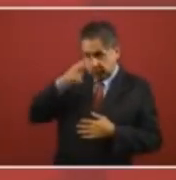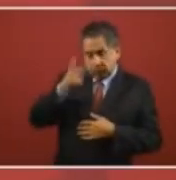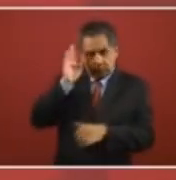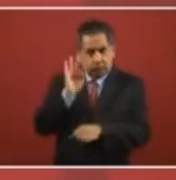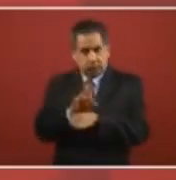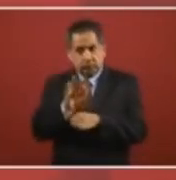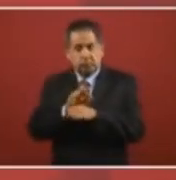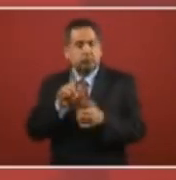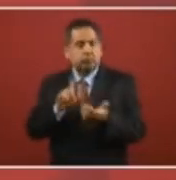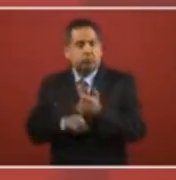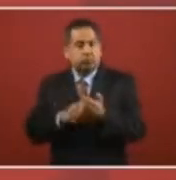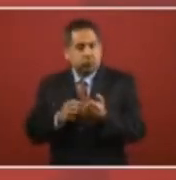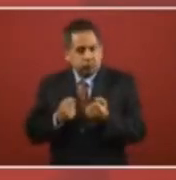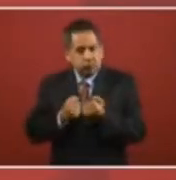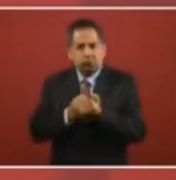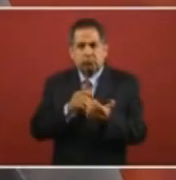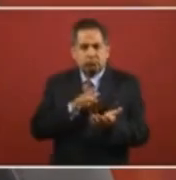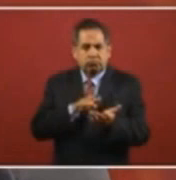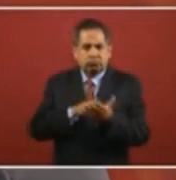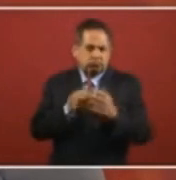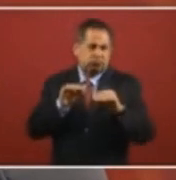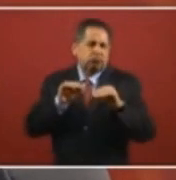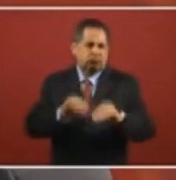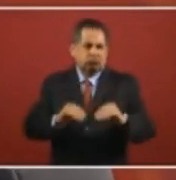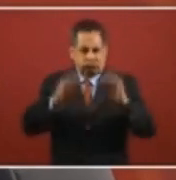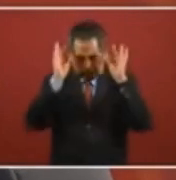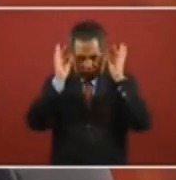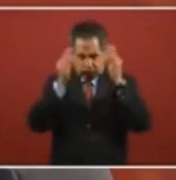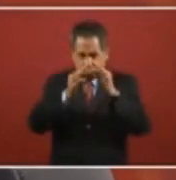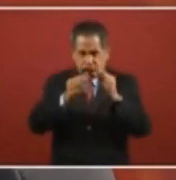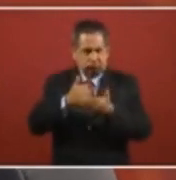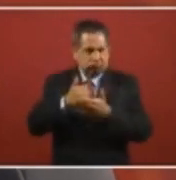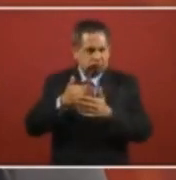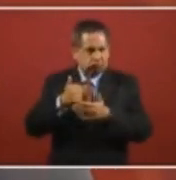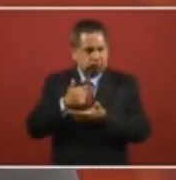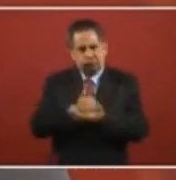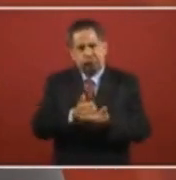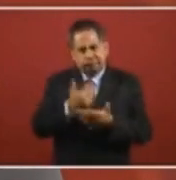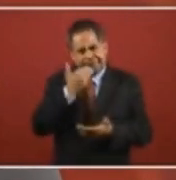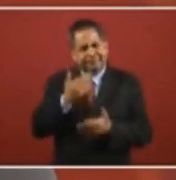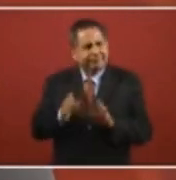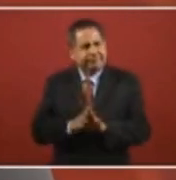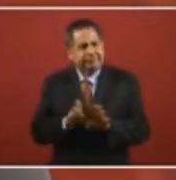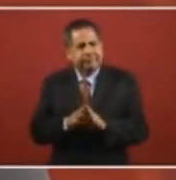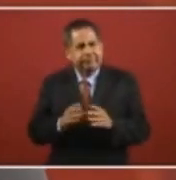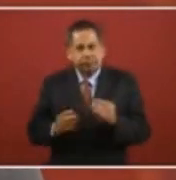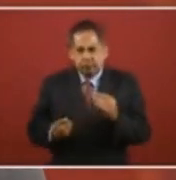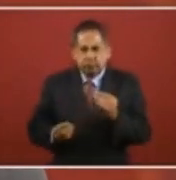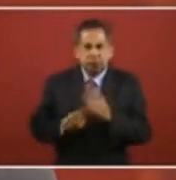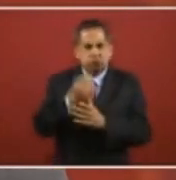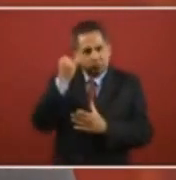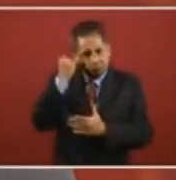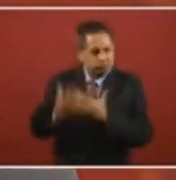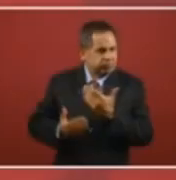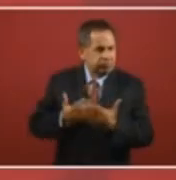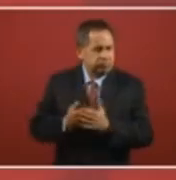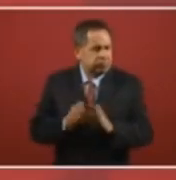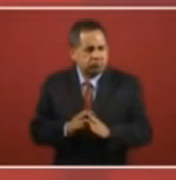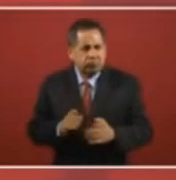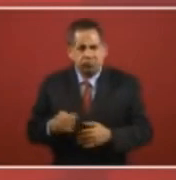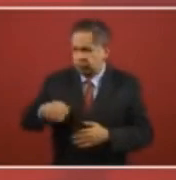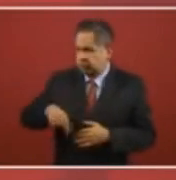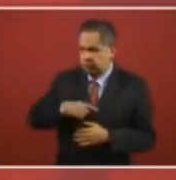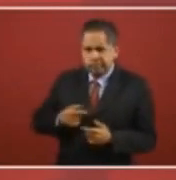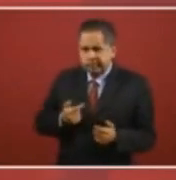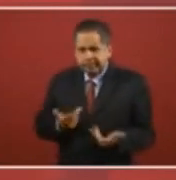protegerlos, además de fortalecer su presencia consular y lo que ya se hace, o hacer nuevas iniciativas en esa materia? ¿Qué podemos